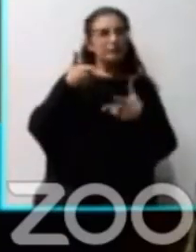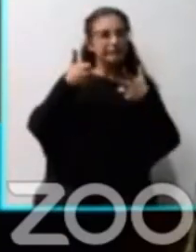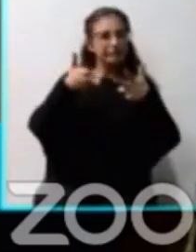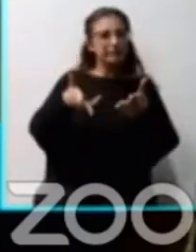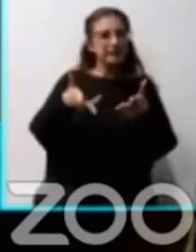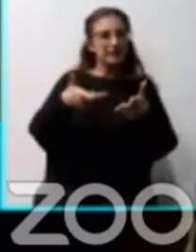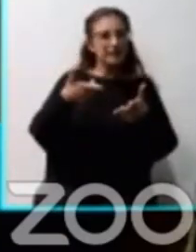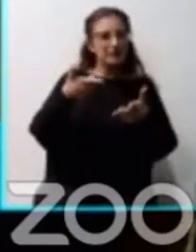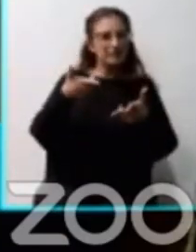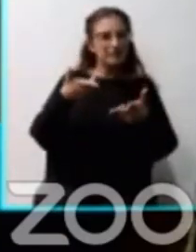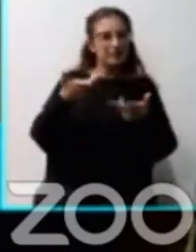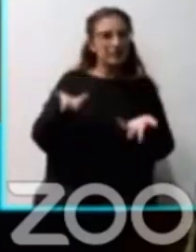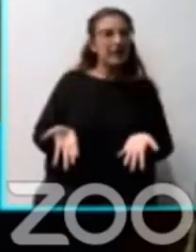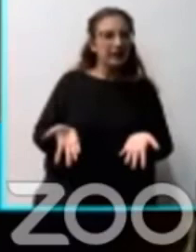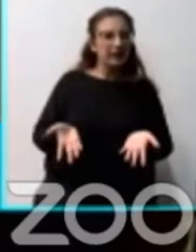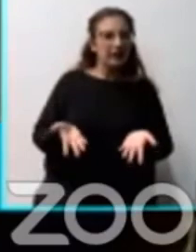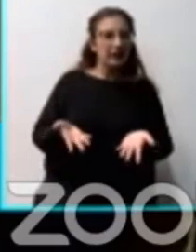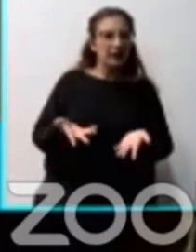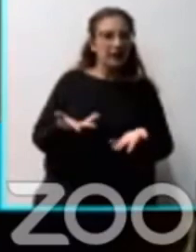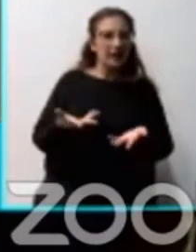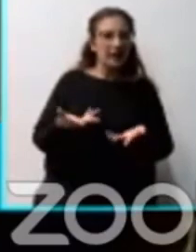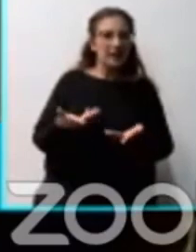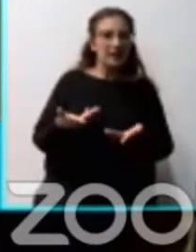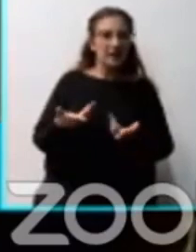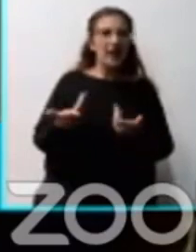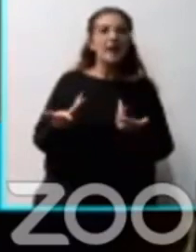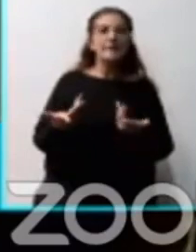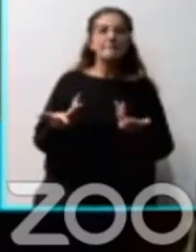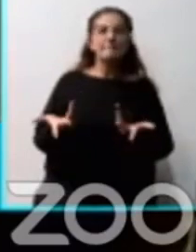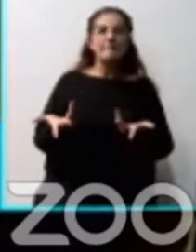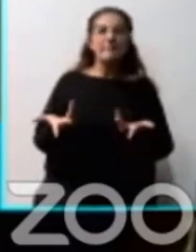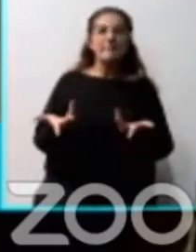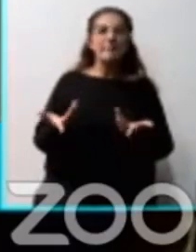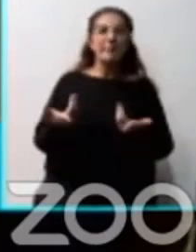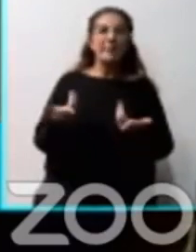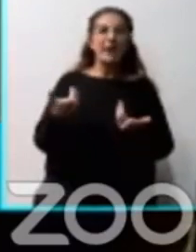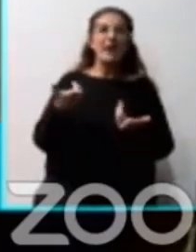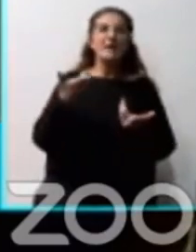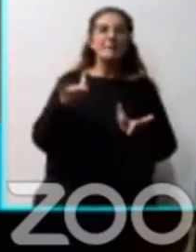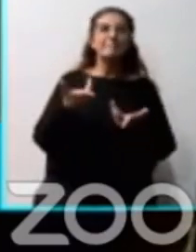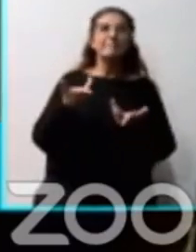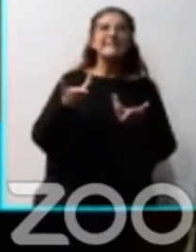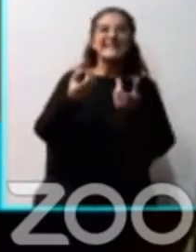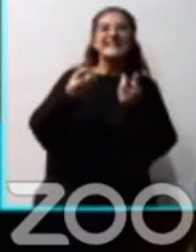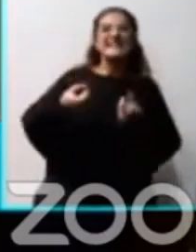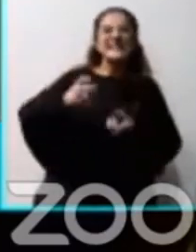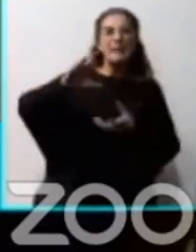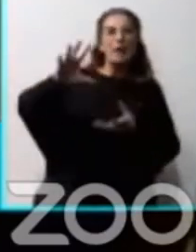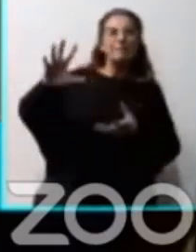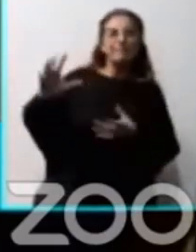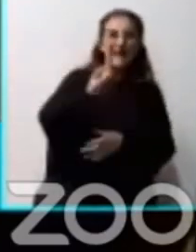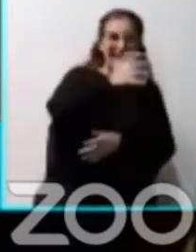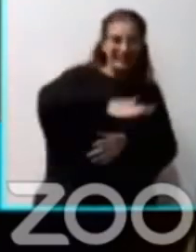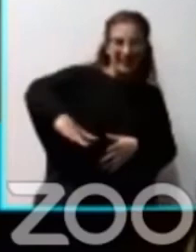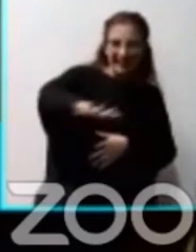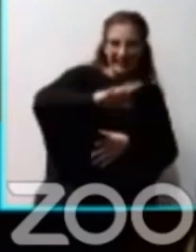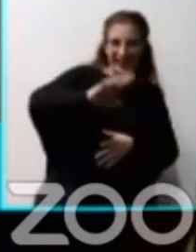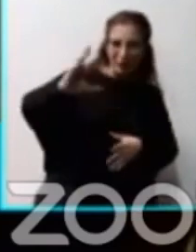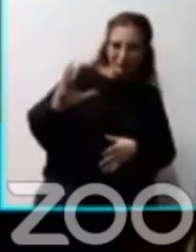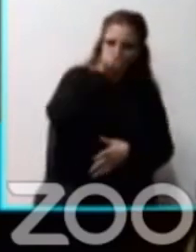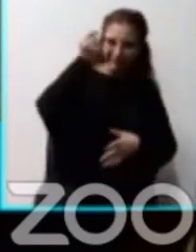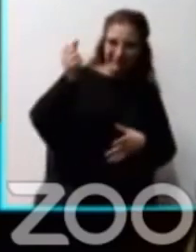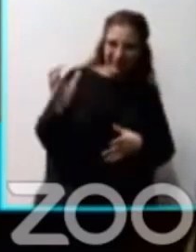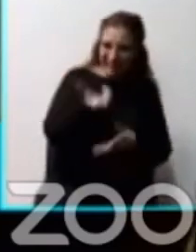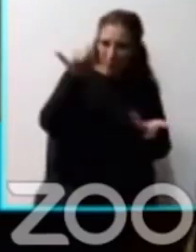planteamos es que esta pelea tiene que ser también por recuperar todos esos terrenos. Porque esos